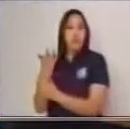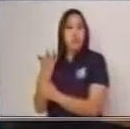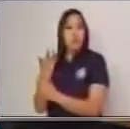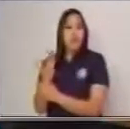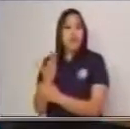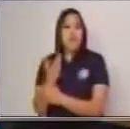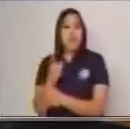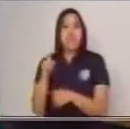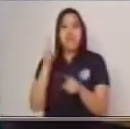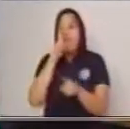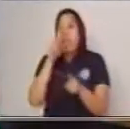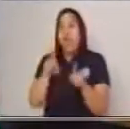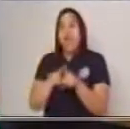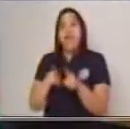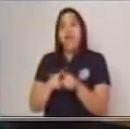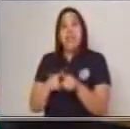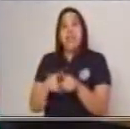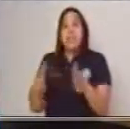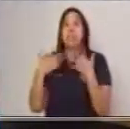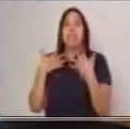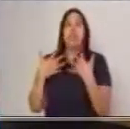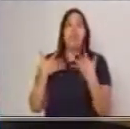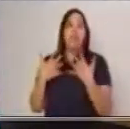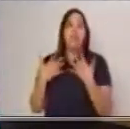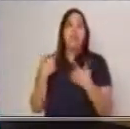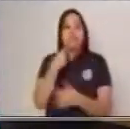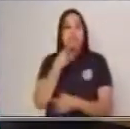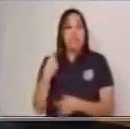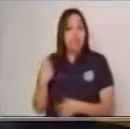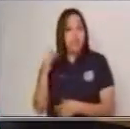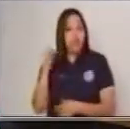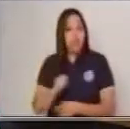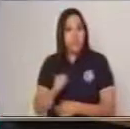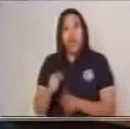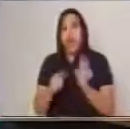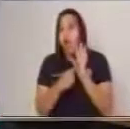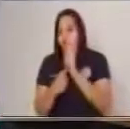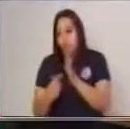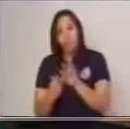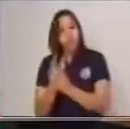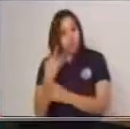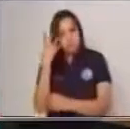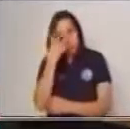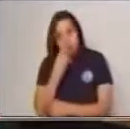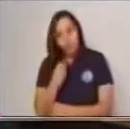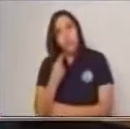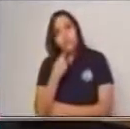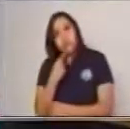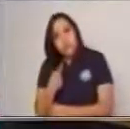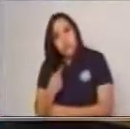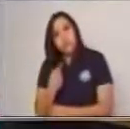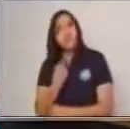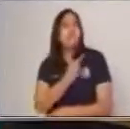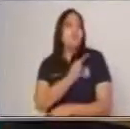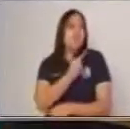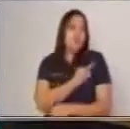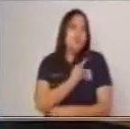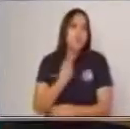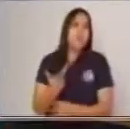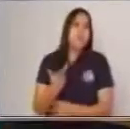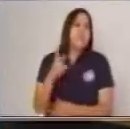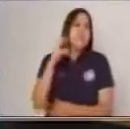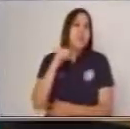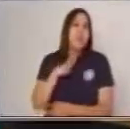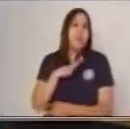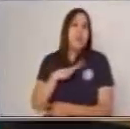en climas desérticos, quiere decir secos. Presentan flores atractivas, solitarias y hermafloditas.